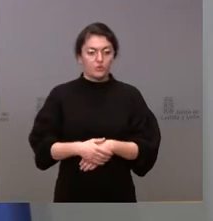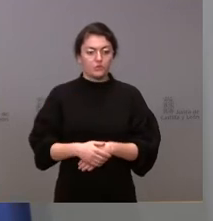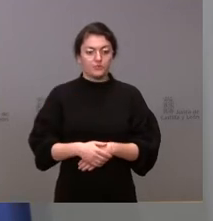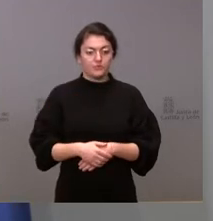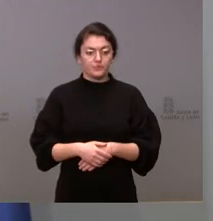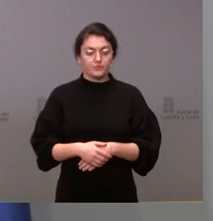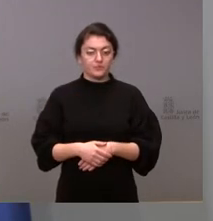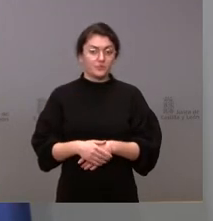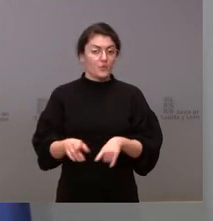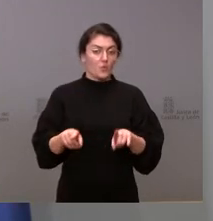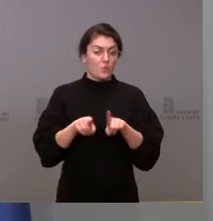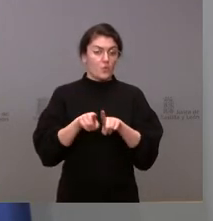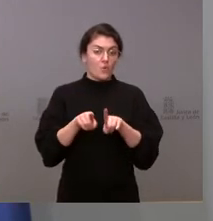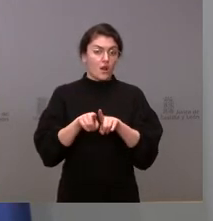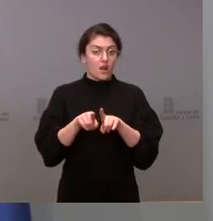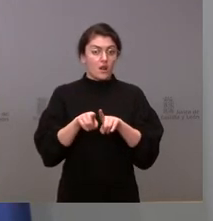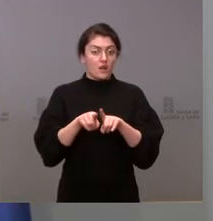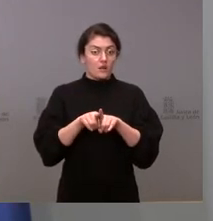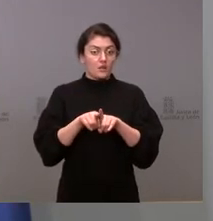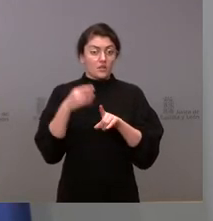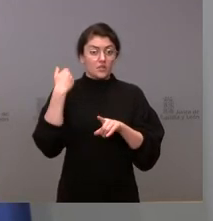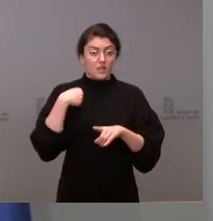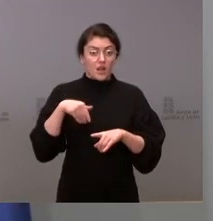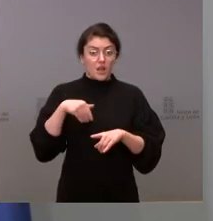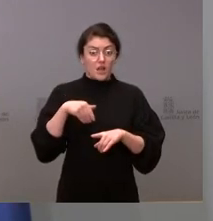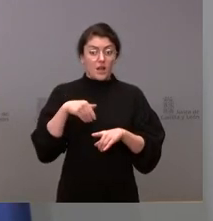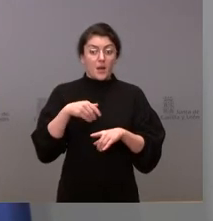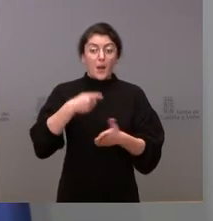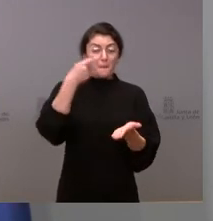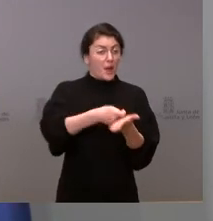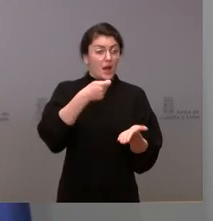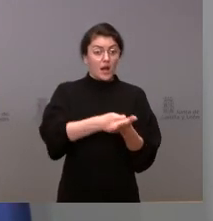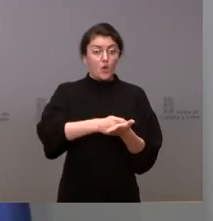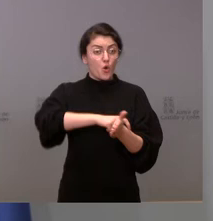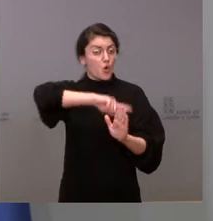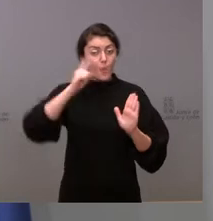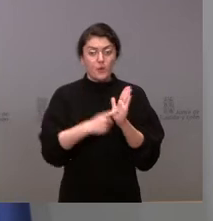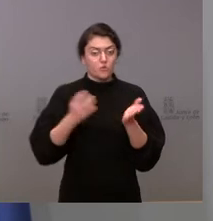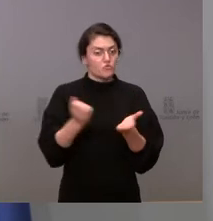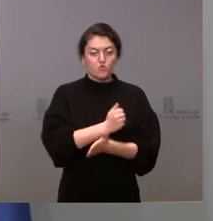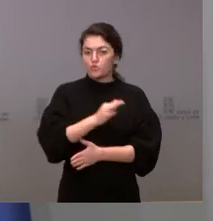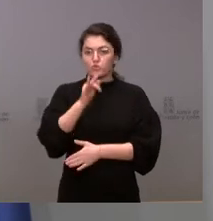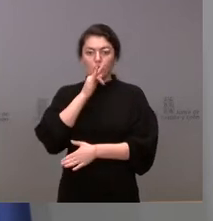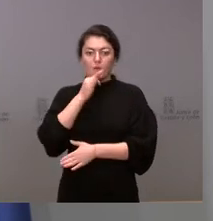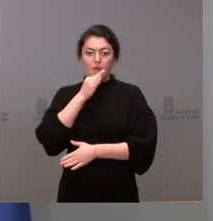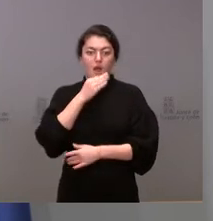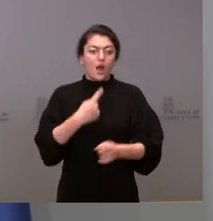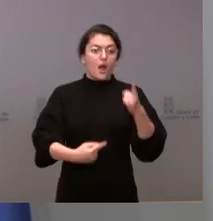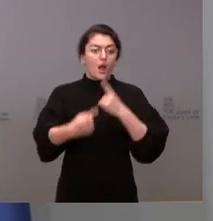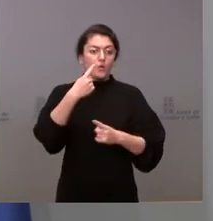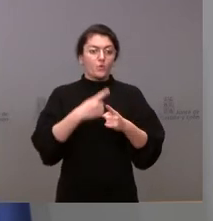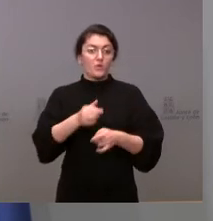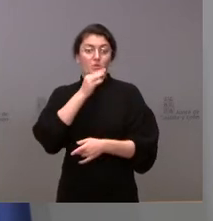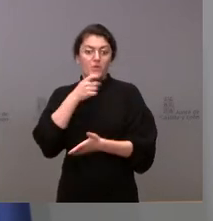solo una parte de estas cantidades se ingresaron, otras estaban en pleno procedimiento de recurso y otras